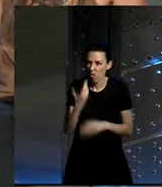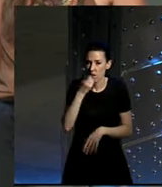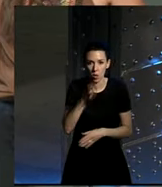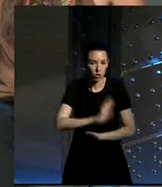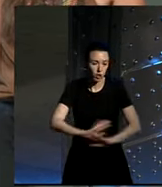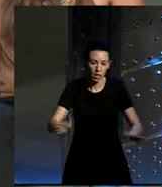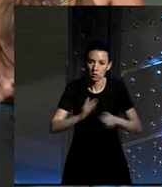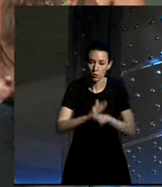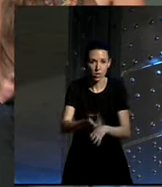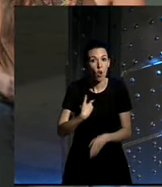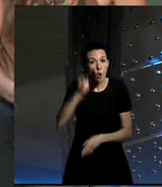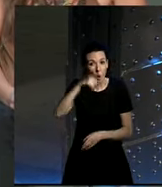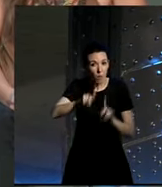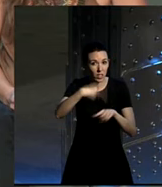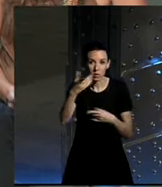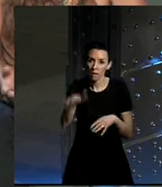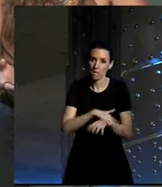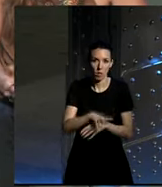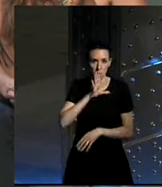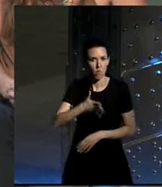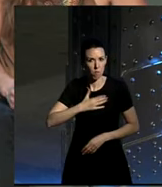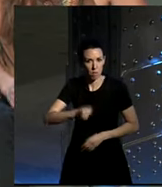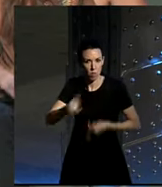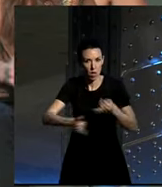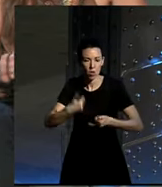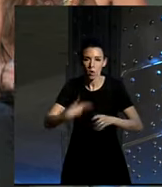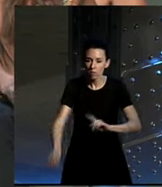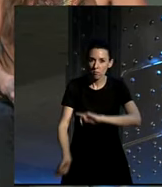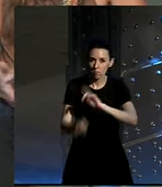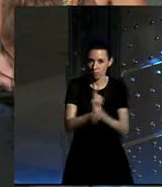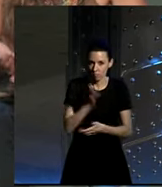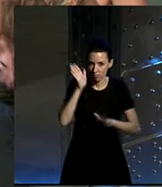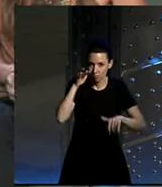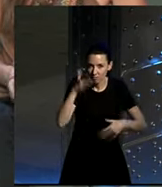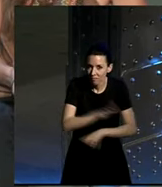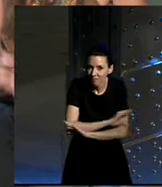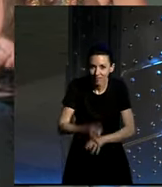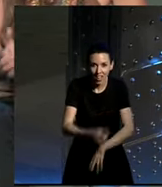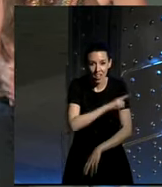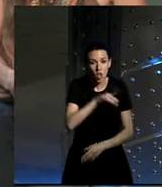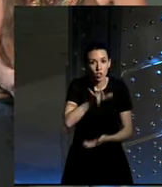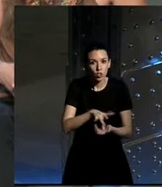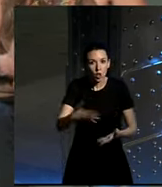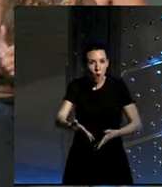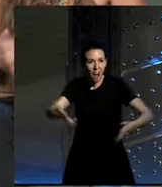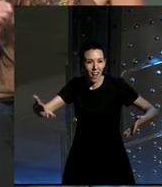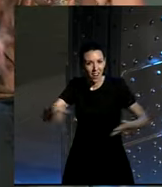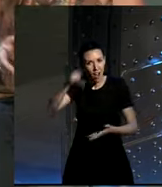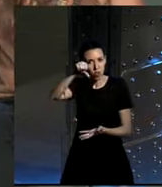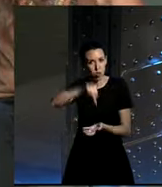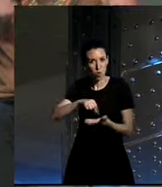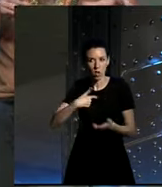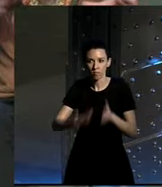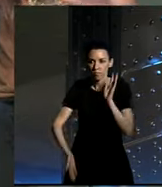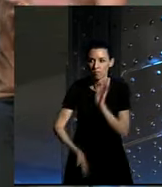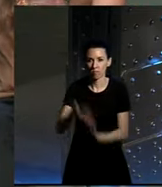ya o sea un mes después dije me voy a atrever y fue un cambio para mí pero brutal de llegar a como a la gran ciudad ¿no? de voy